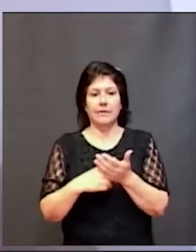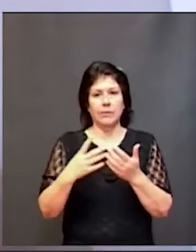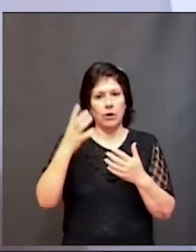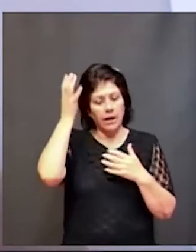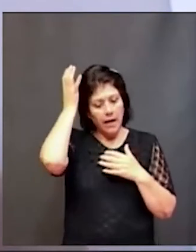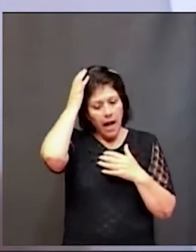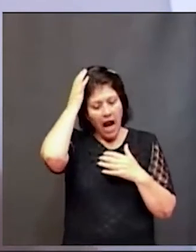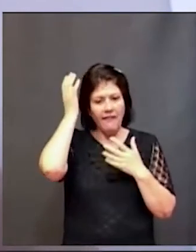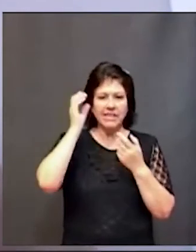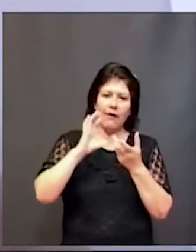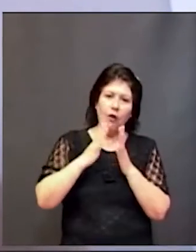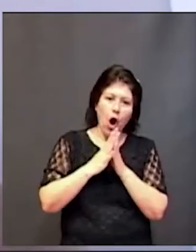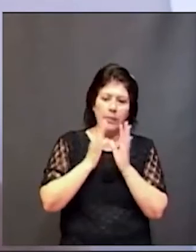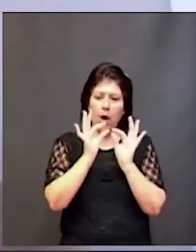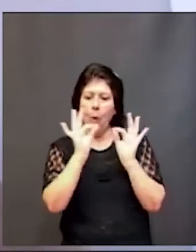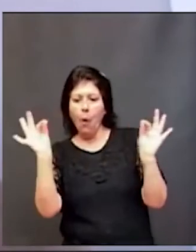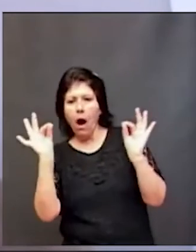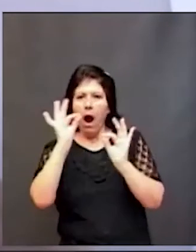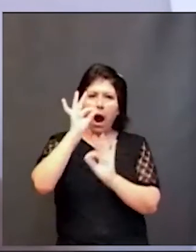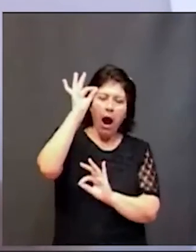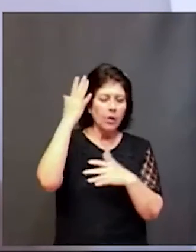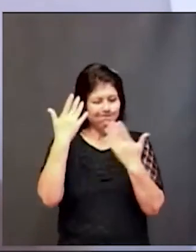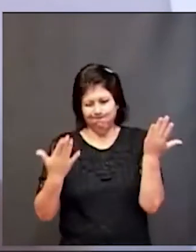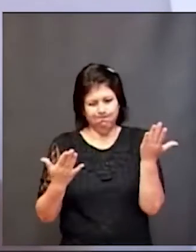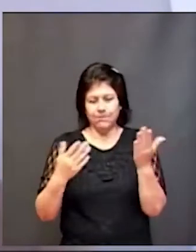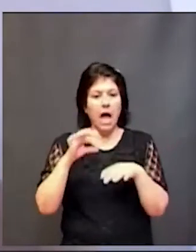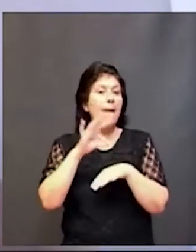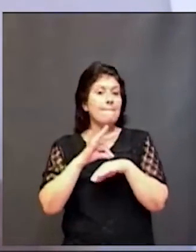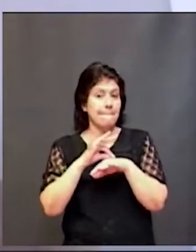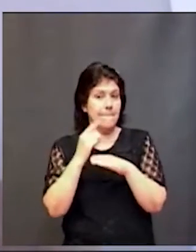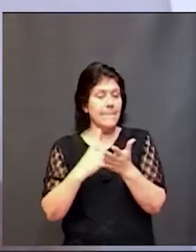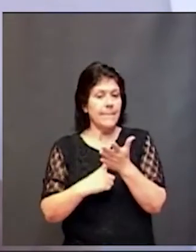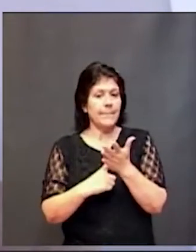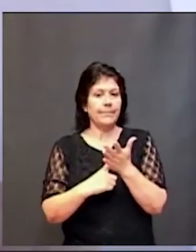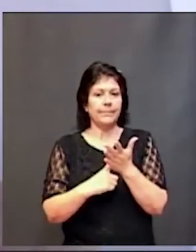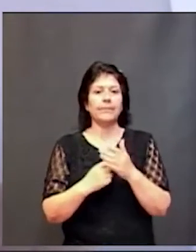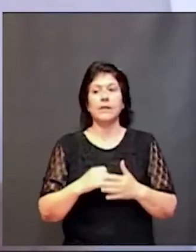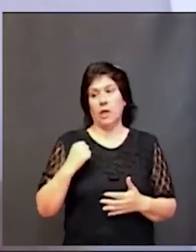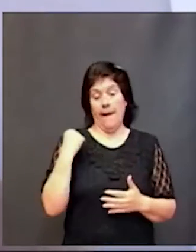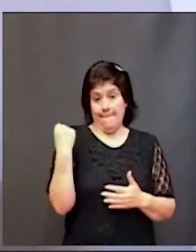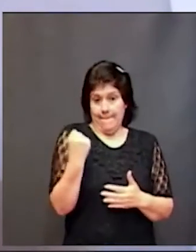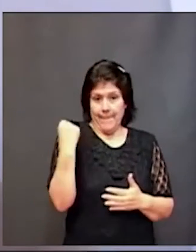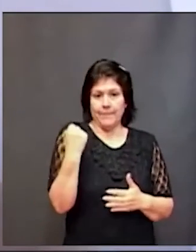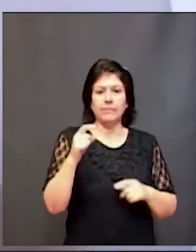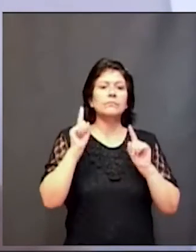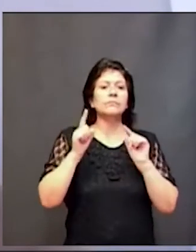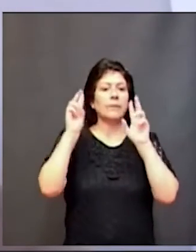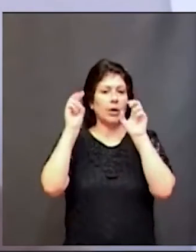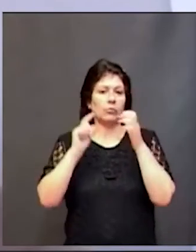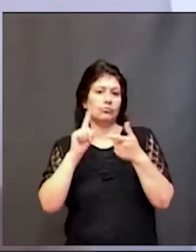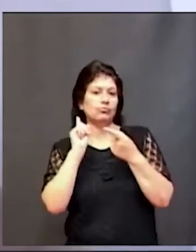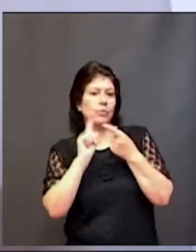peso talla eso es importantísimo tenerlo en cuenta y todo lo que tenga que ver con el contacto